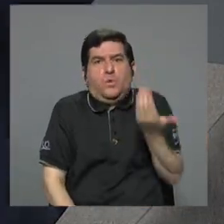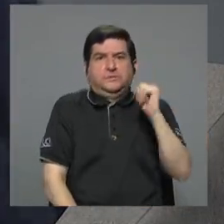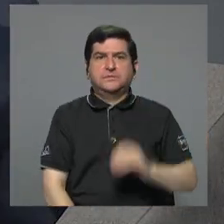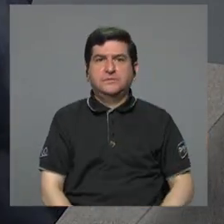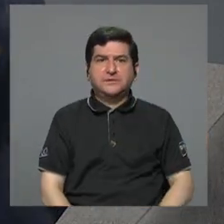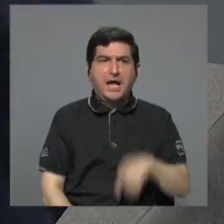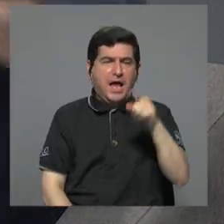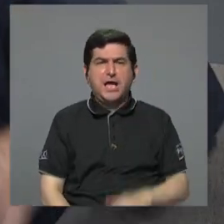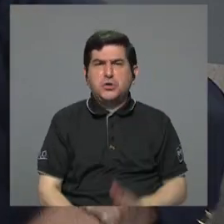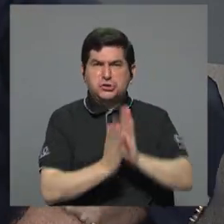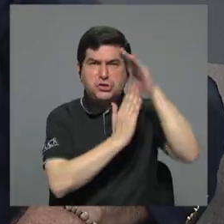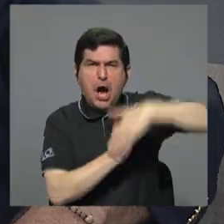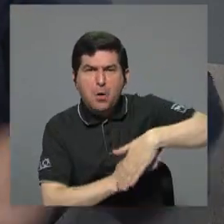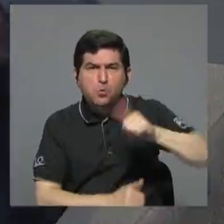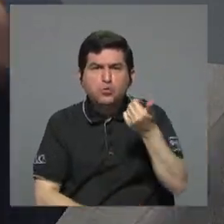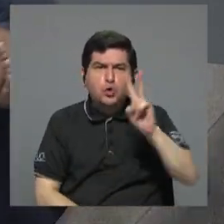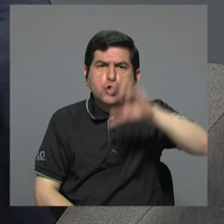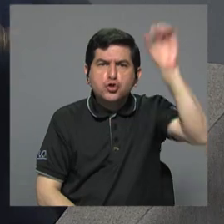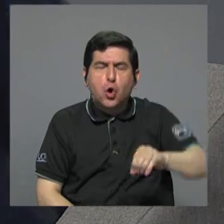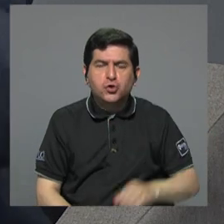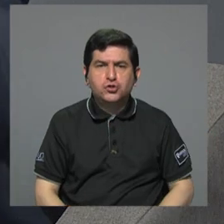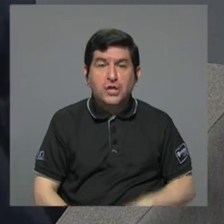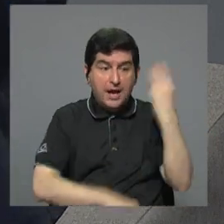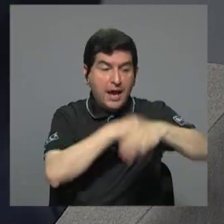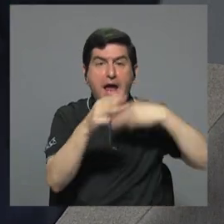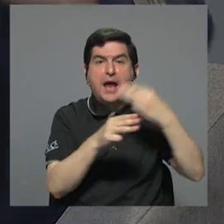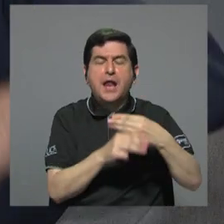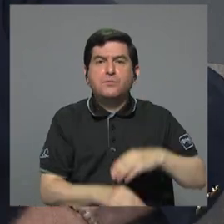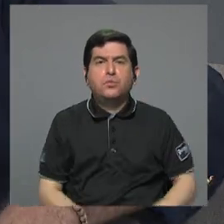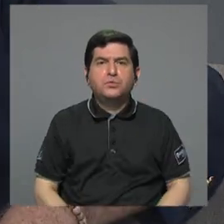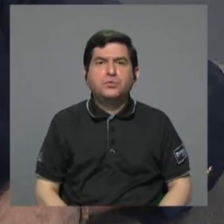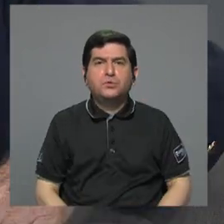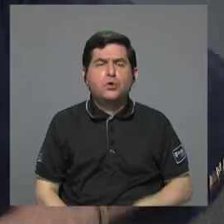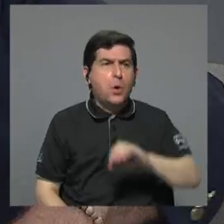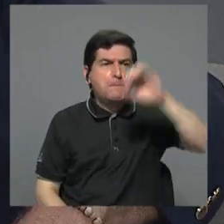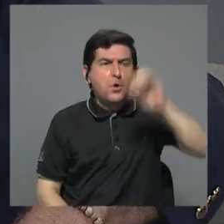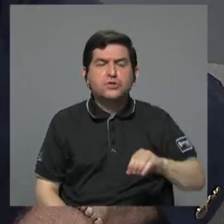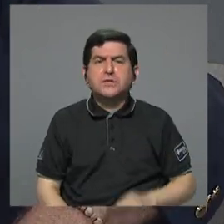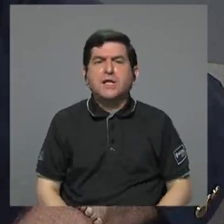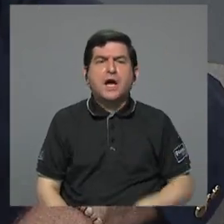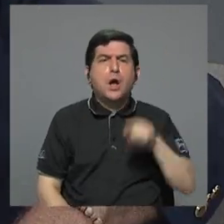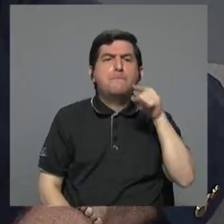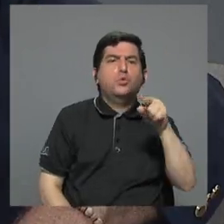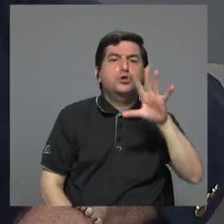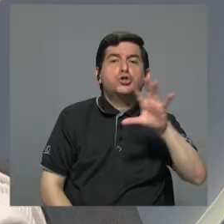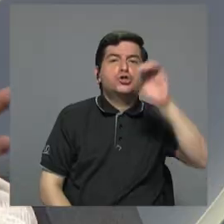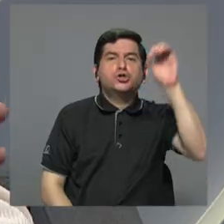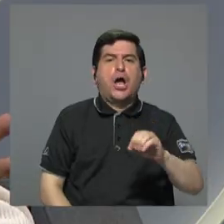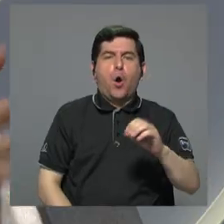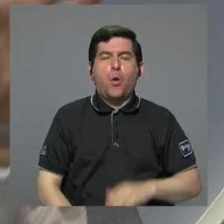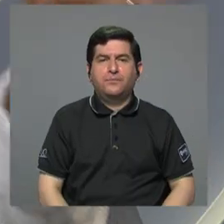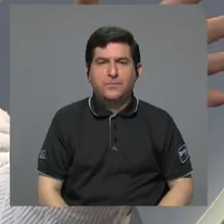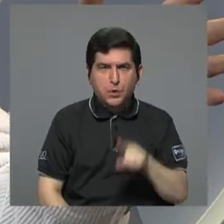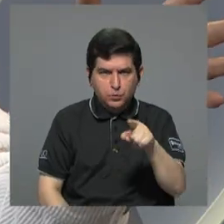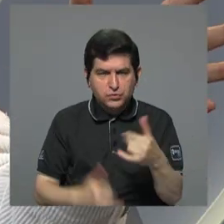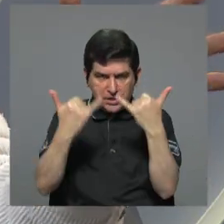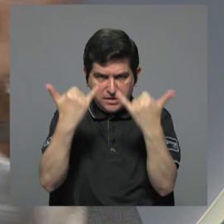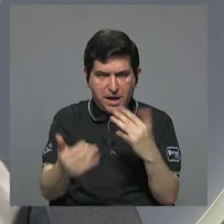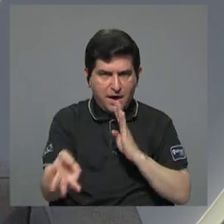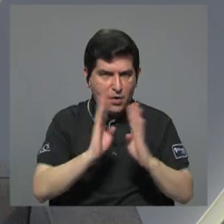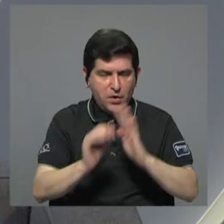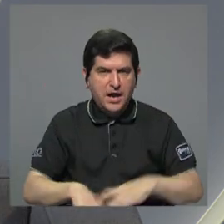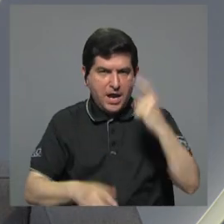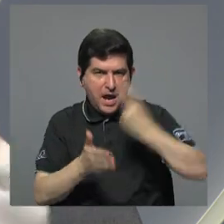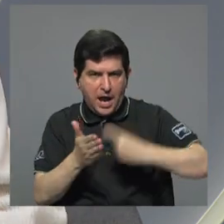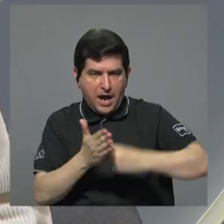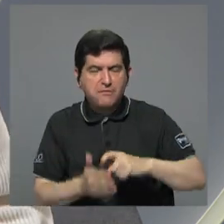que son de usura de un 12%, cuando las tasas en el mundo andan cerca del punto 5%. Voy a comentar, ustedes estarían, ahora que usted está hablando de